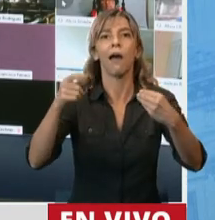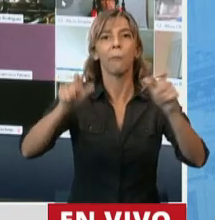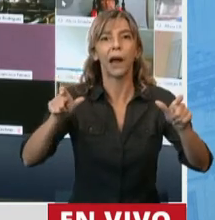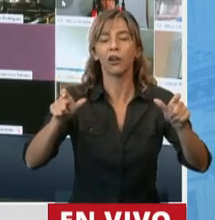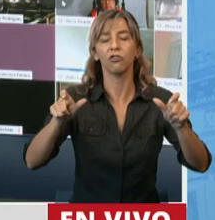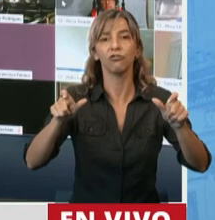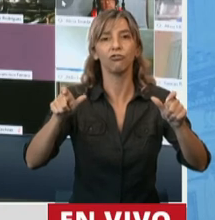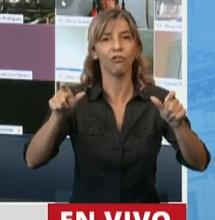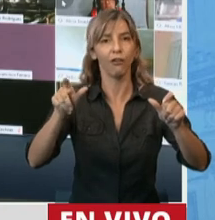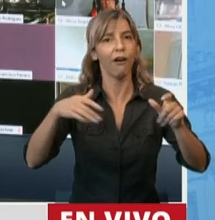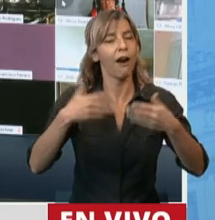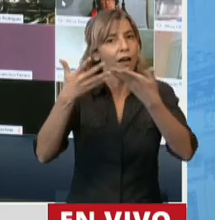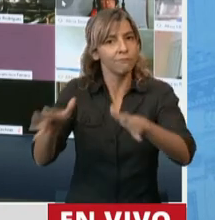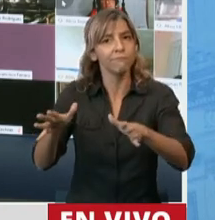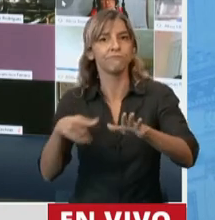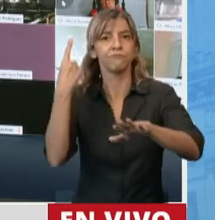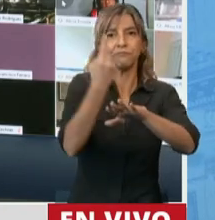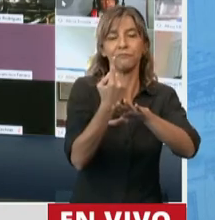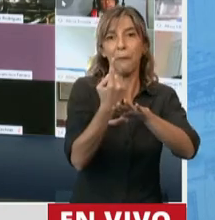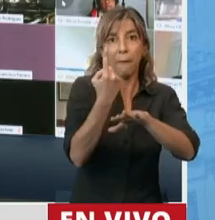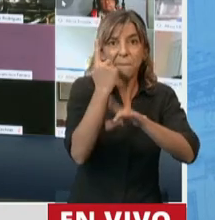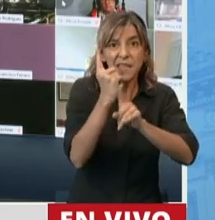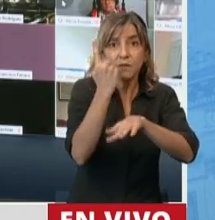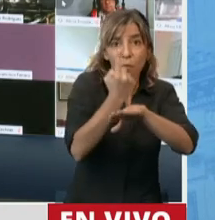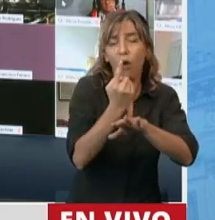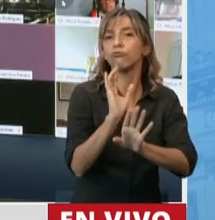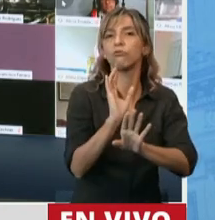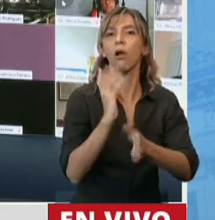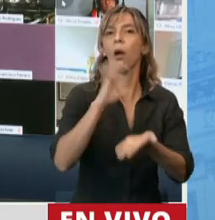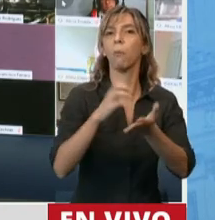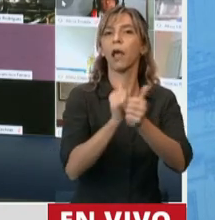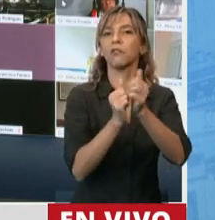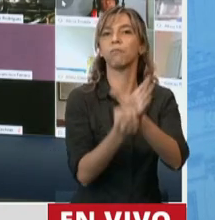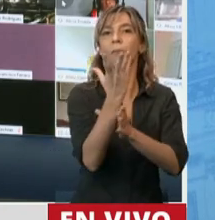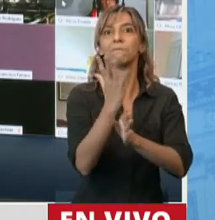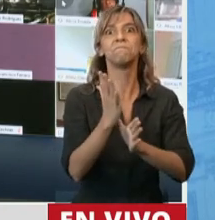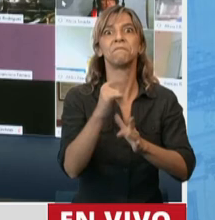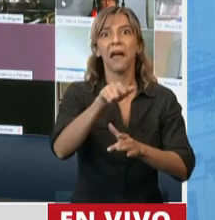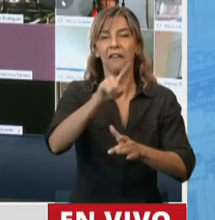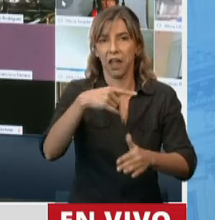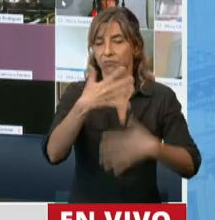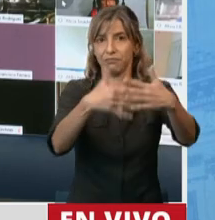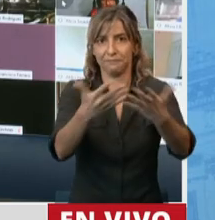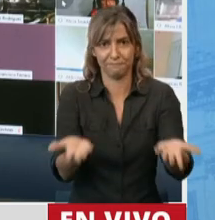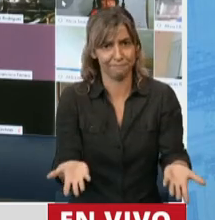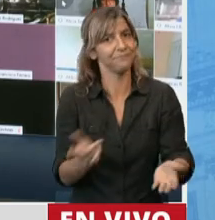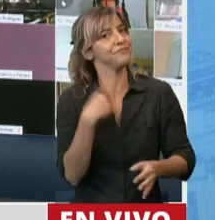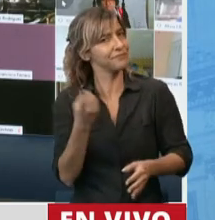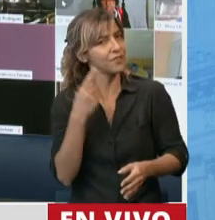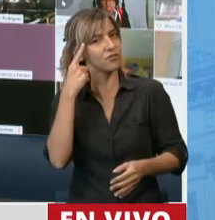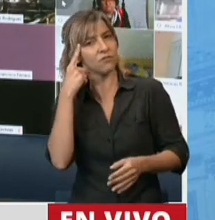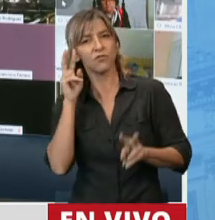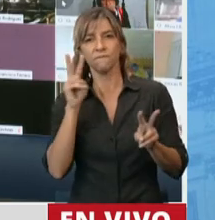Hay una democratización del desarrollo de esta actividad que es fenomenal y destacable, y me parece que nosotros desde el Congreso de la Nación